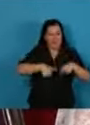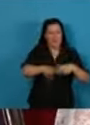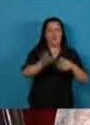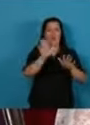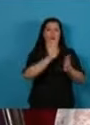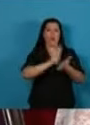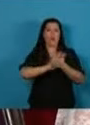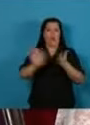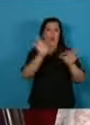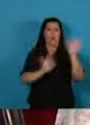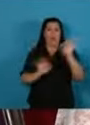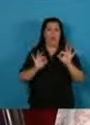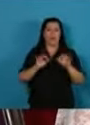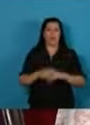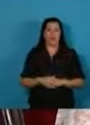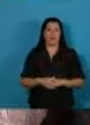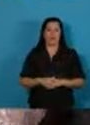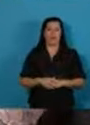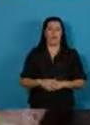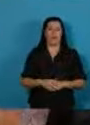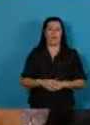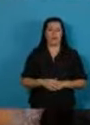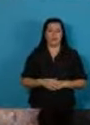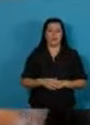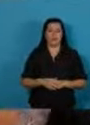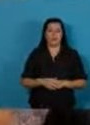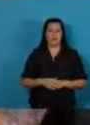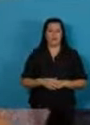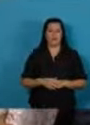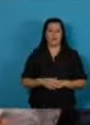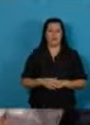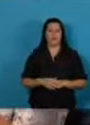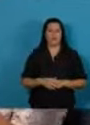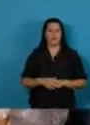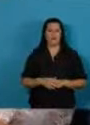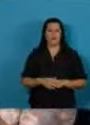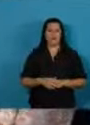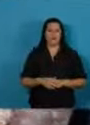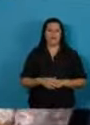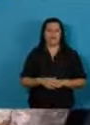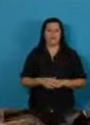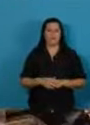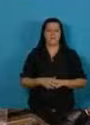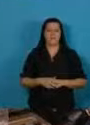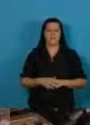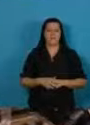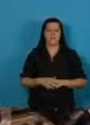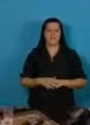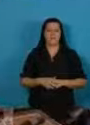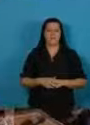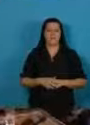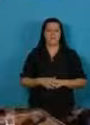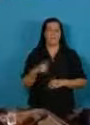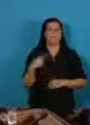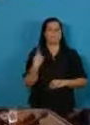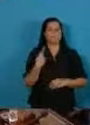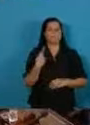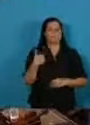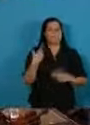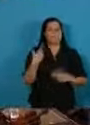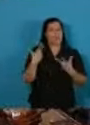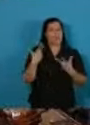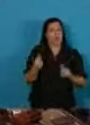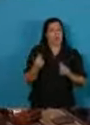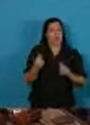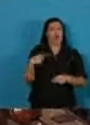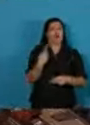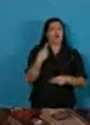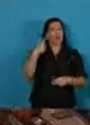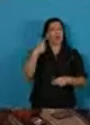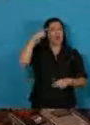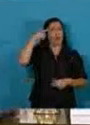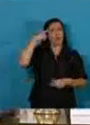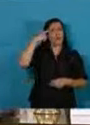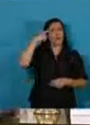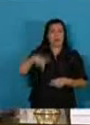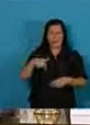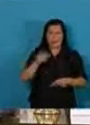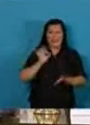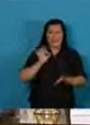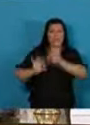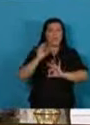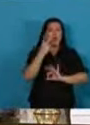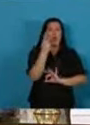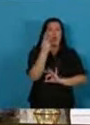inadmisible pensar que en pleno siglo